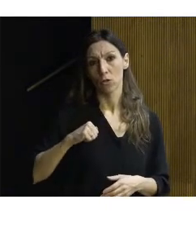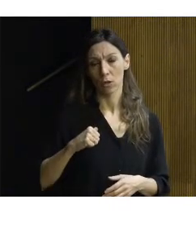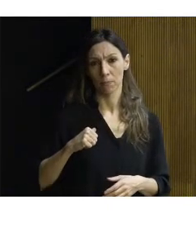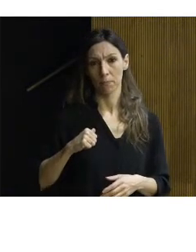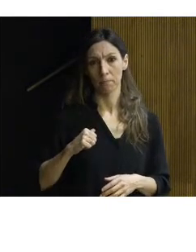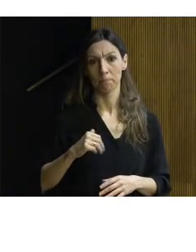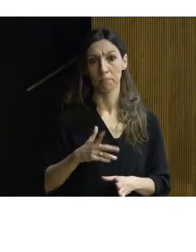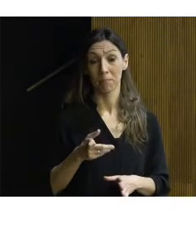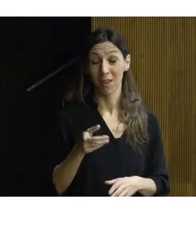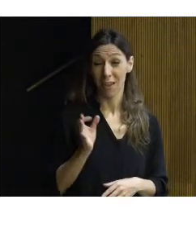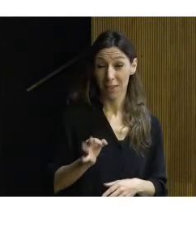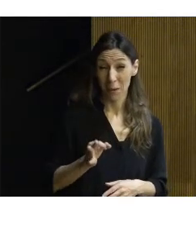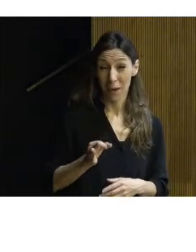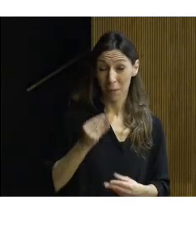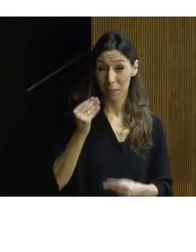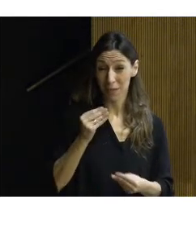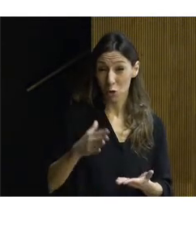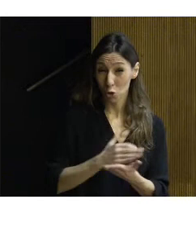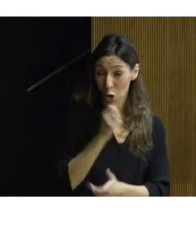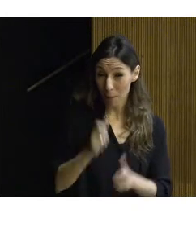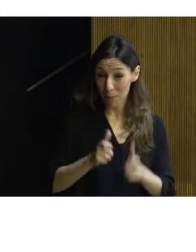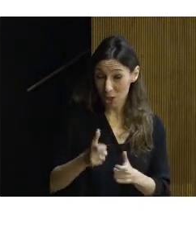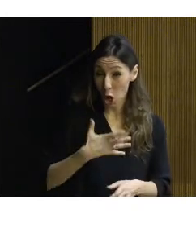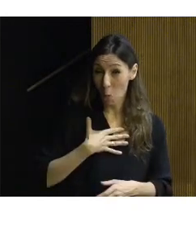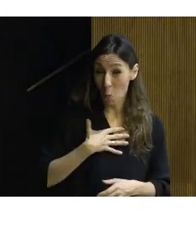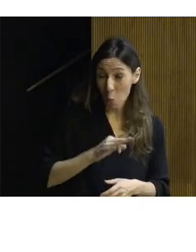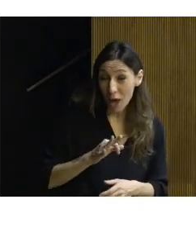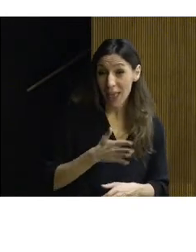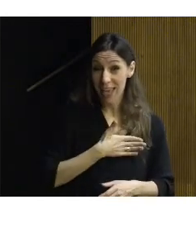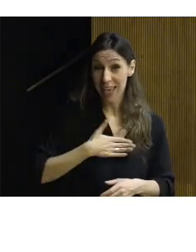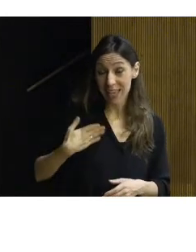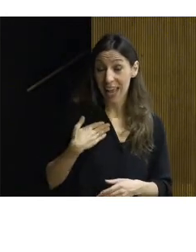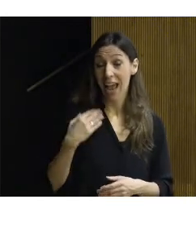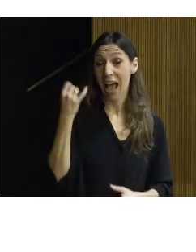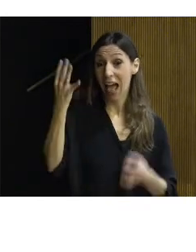¿Pero de verdad creemos que todas las personas podemos y queremos realizar la misma actividad?